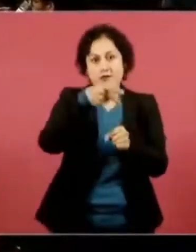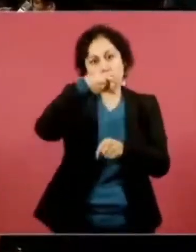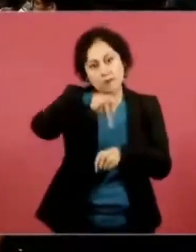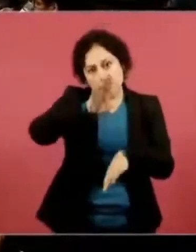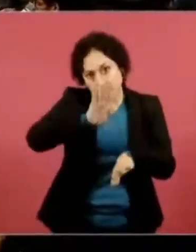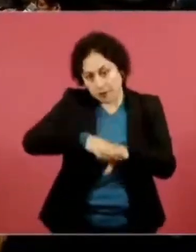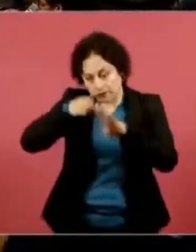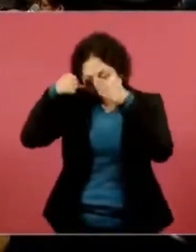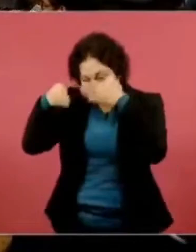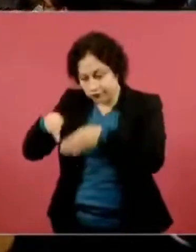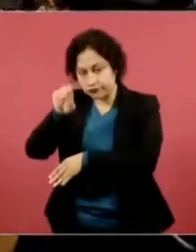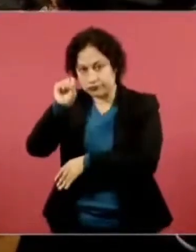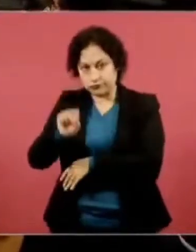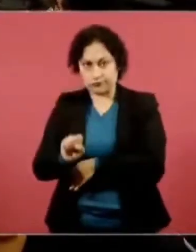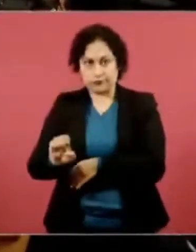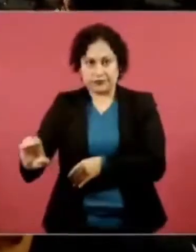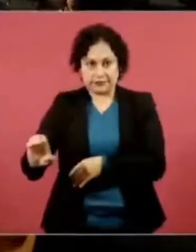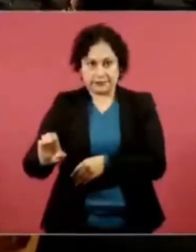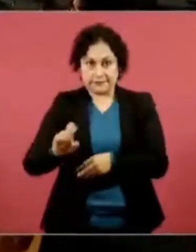Entonces, empezamos con internet. internet. Gracias.